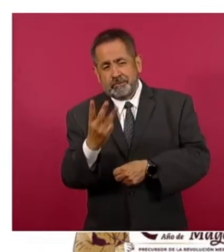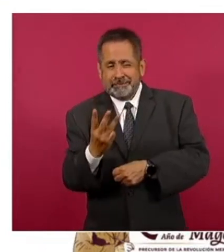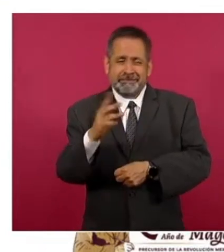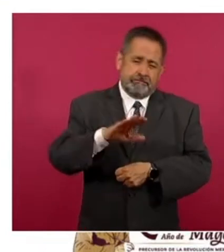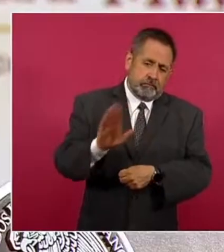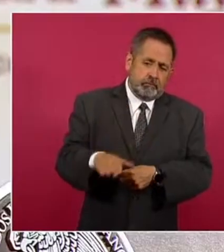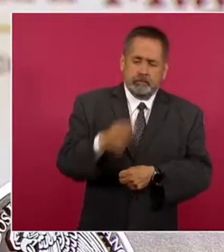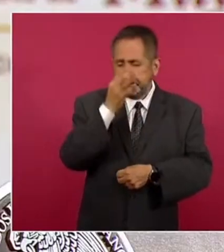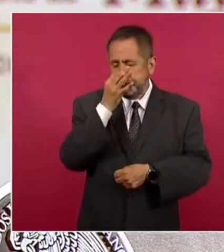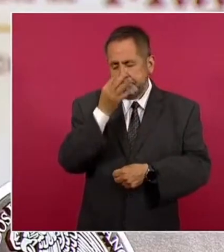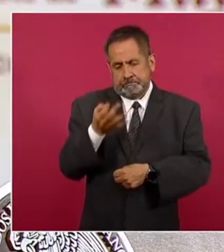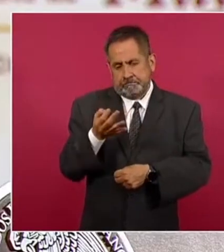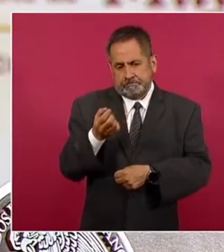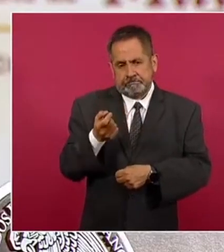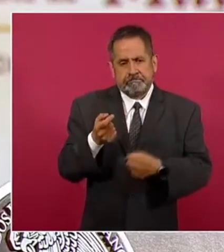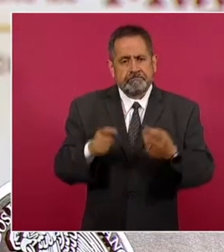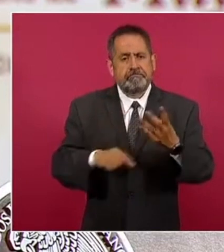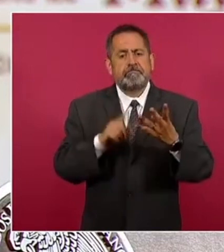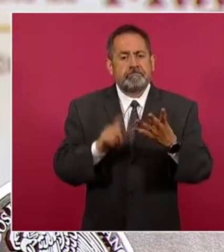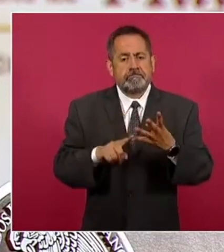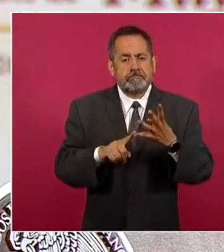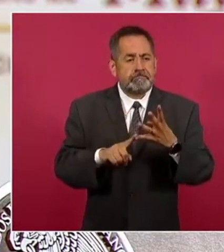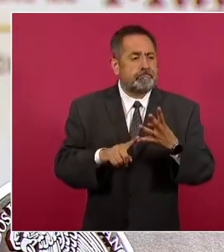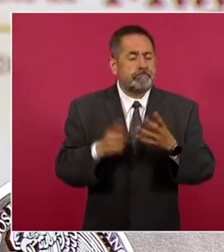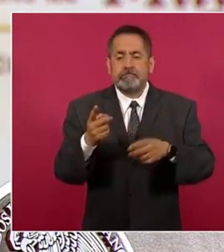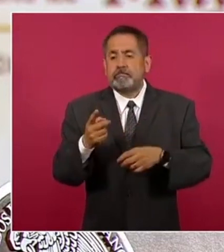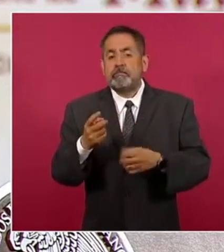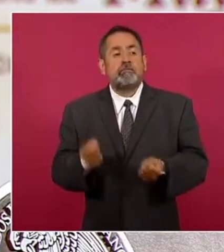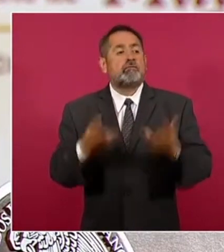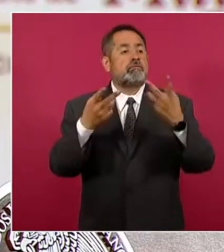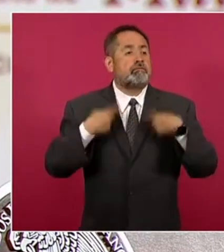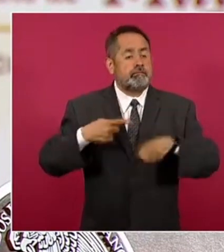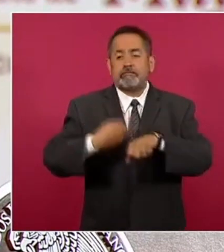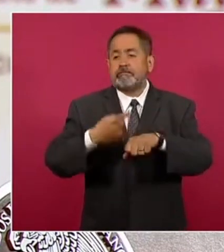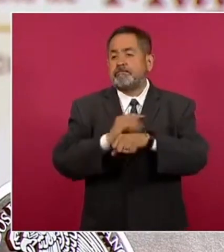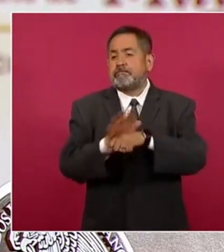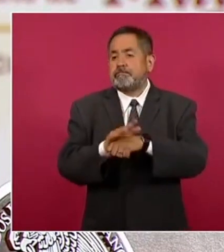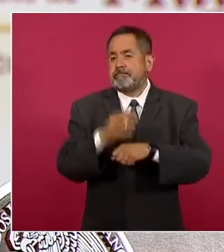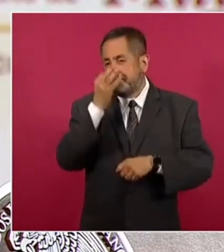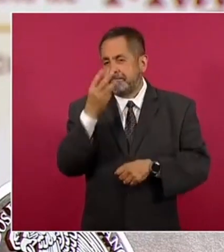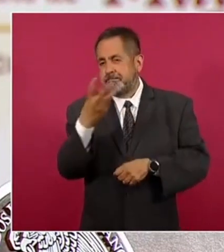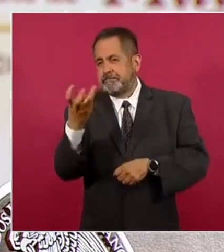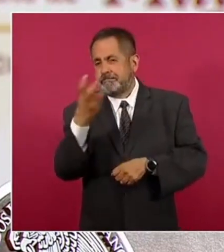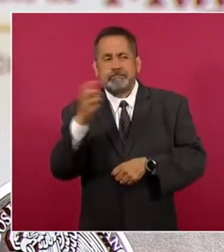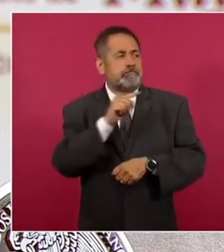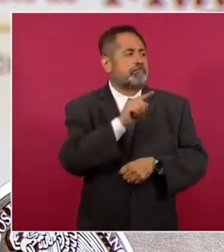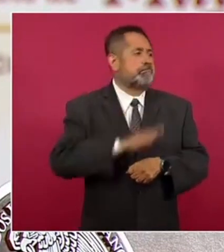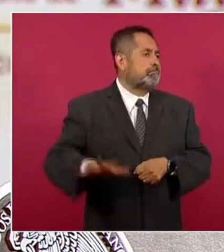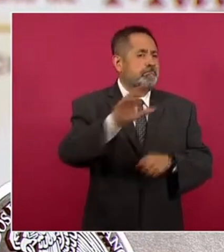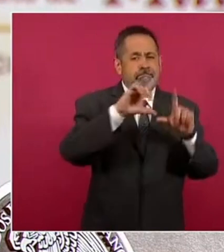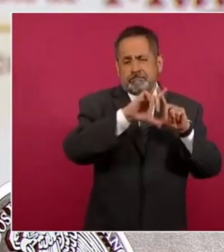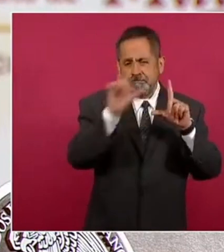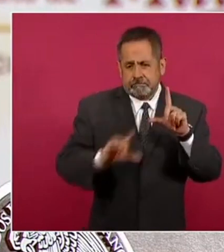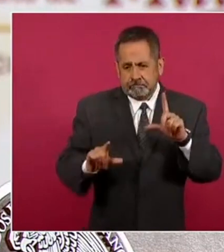muy pocos casos reconocibles, menos de 300 minutos diarios en todo el país. Entonces, con base en estos criterios, aunque